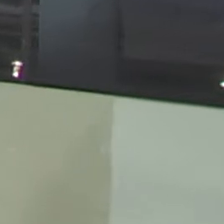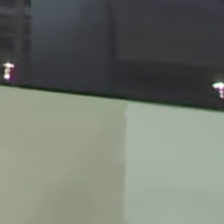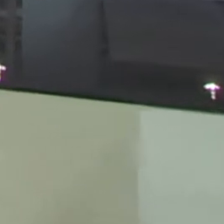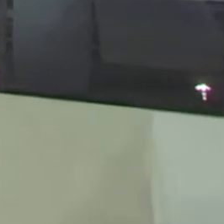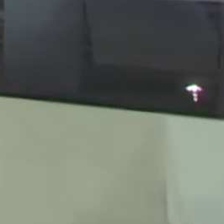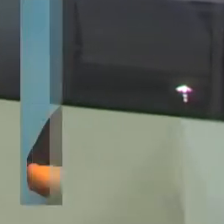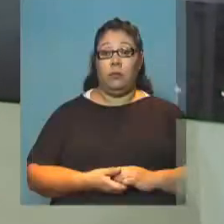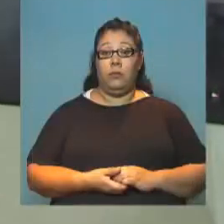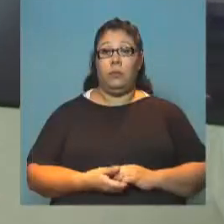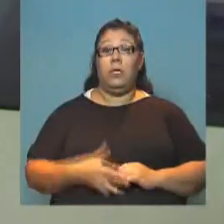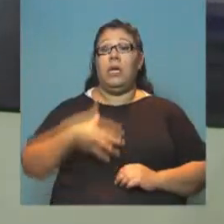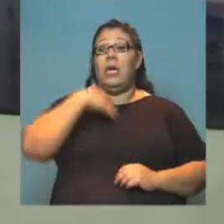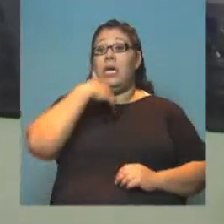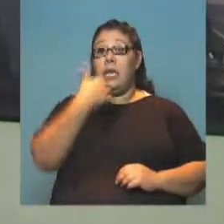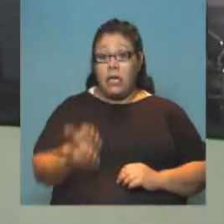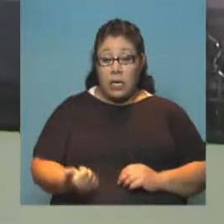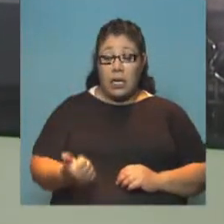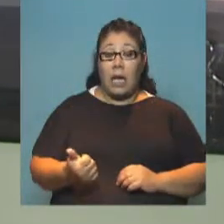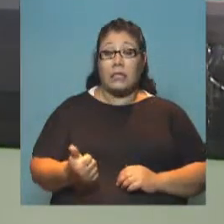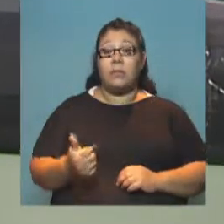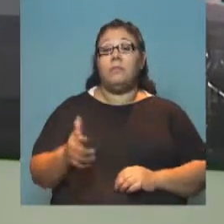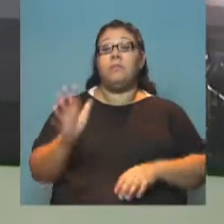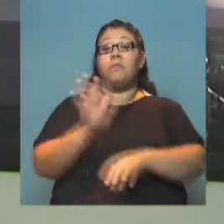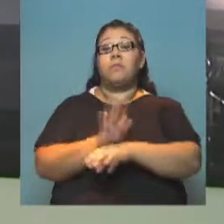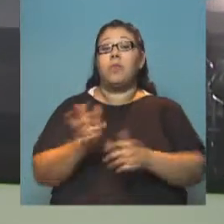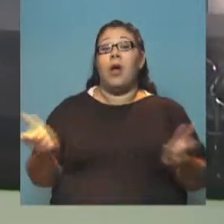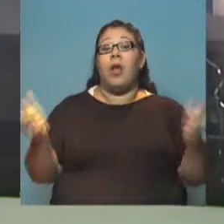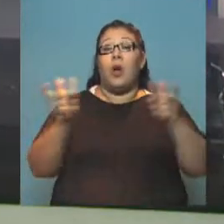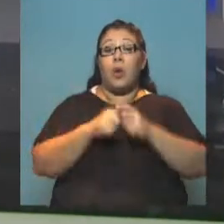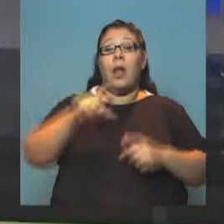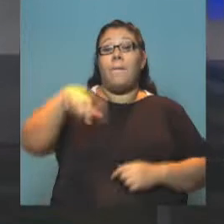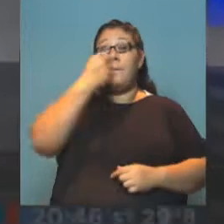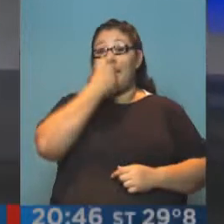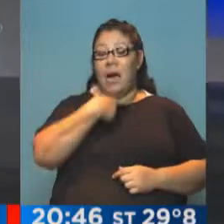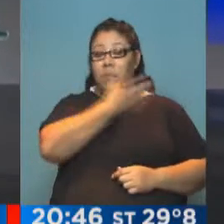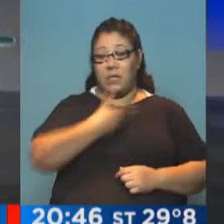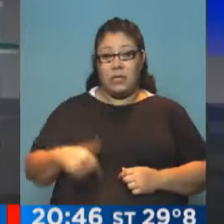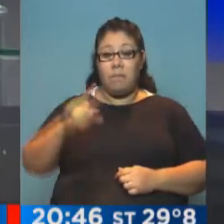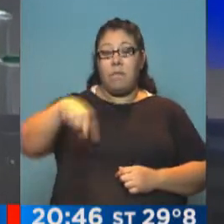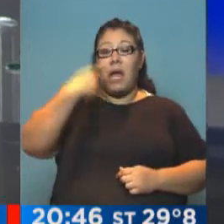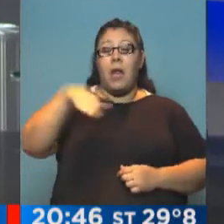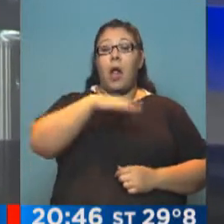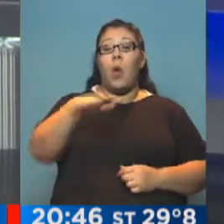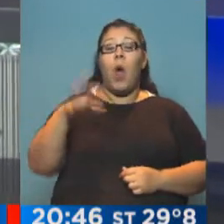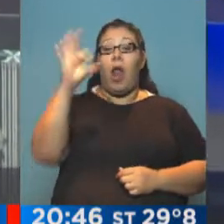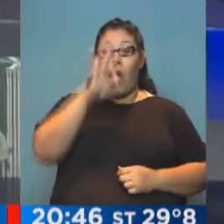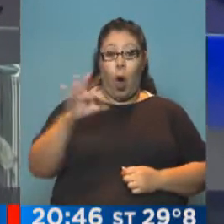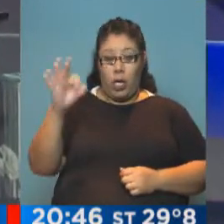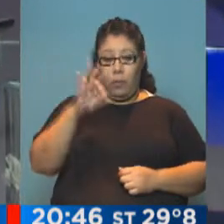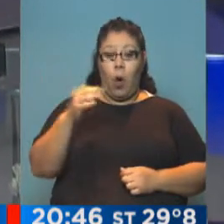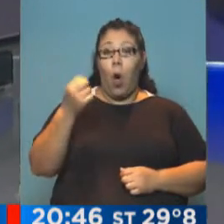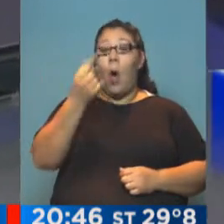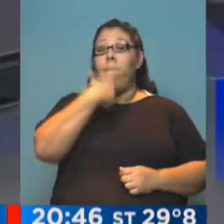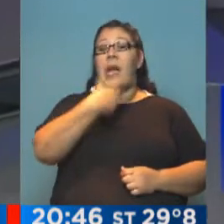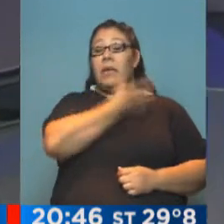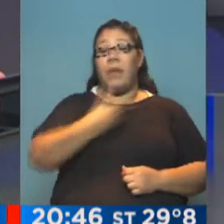Las hijas de Alberto Nisman se reunirán con Mauricio Macri mañana en la Quinta de Olivos. El presidente las convocó en